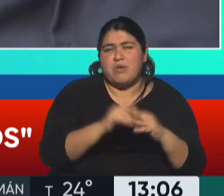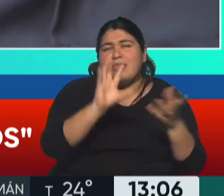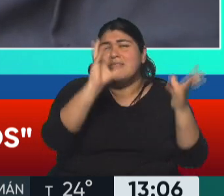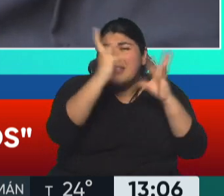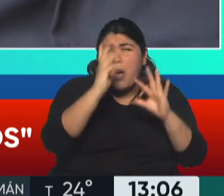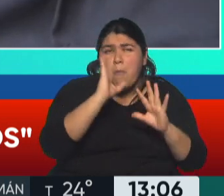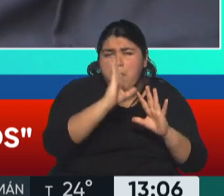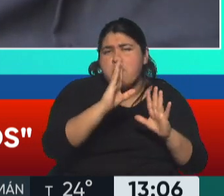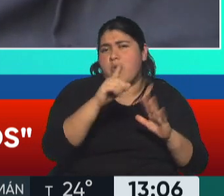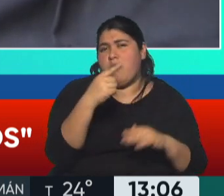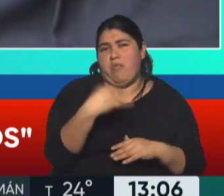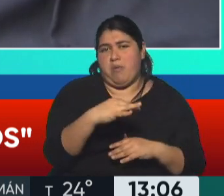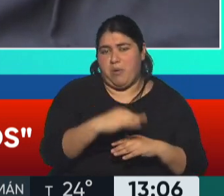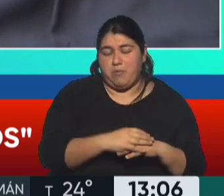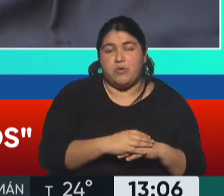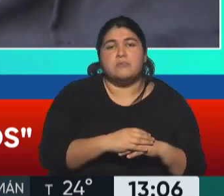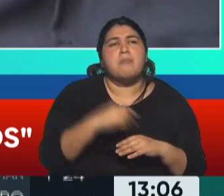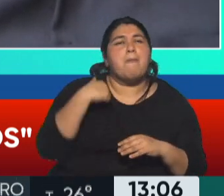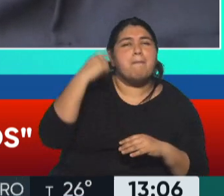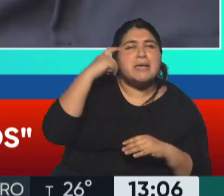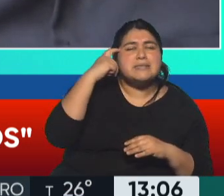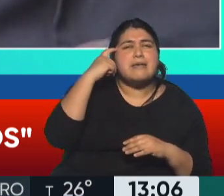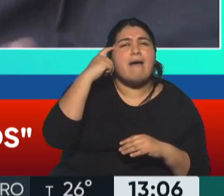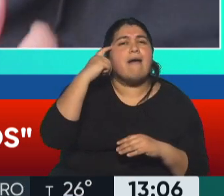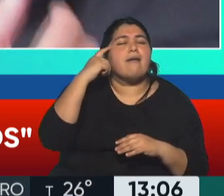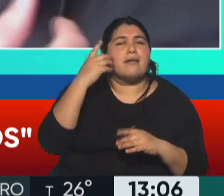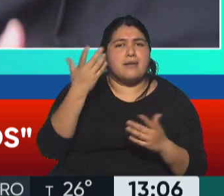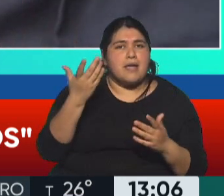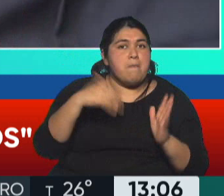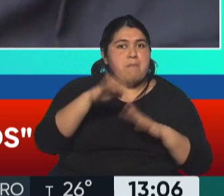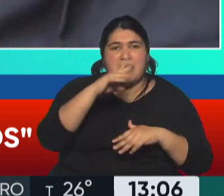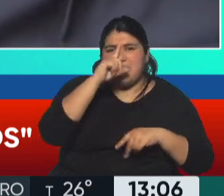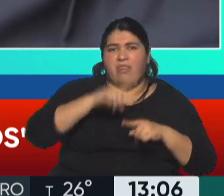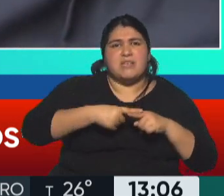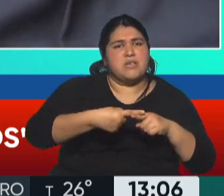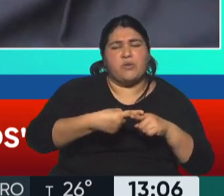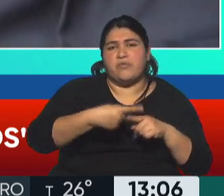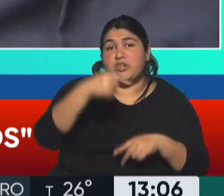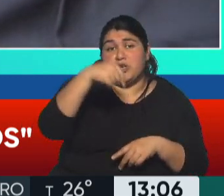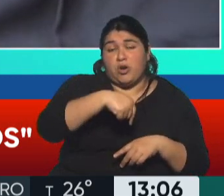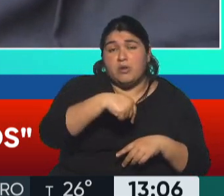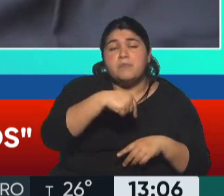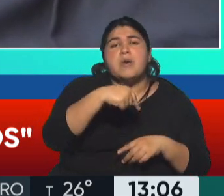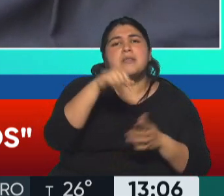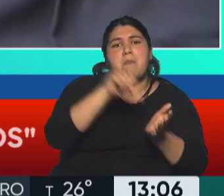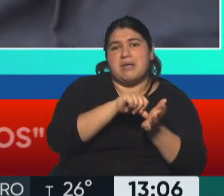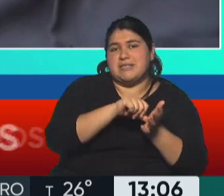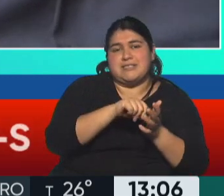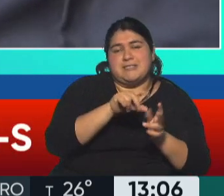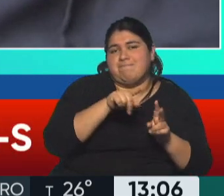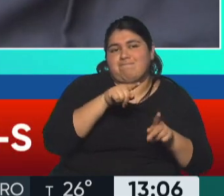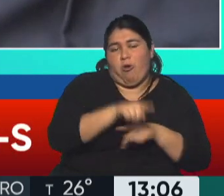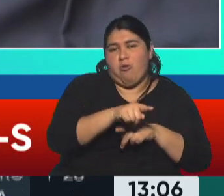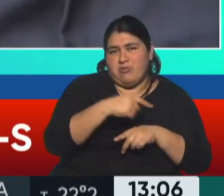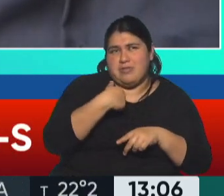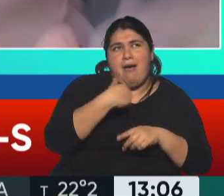podemos pensar hoy en día o decir claramente que el mayor desafío que tenemos en este país es el terrorismo. No